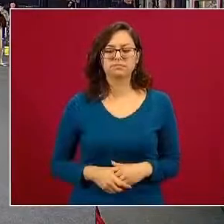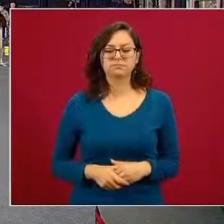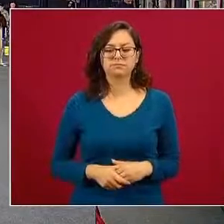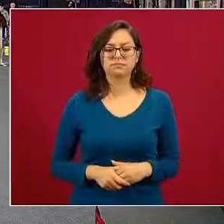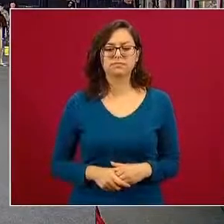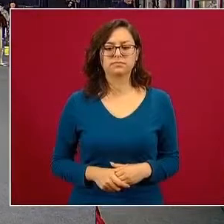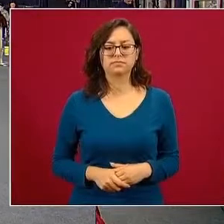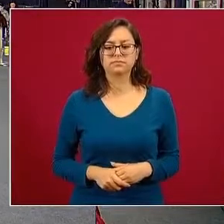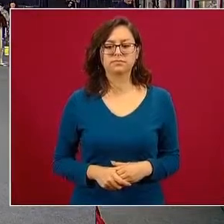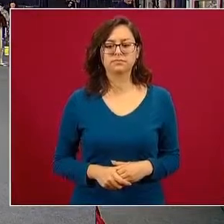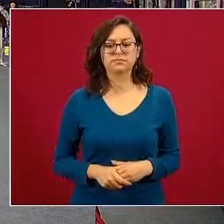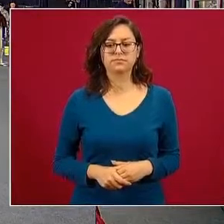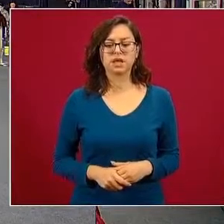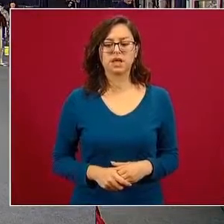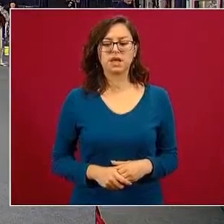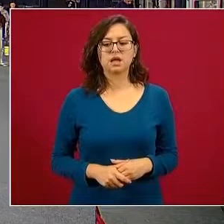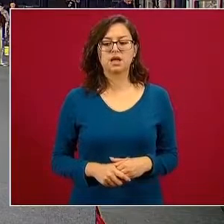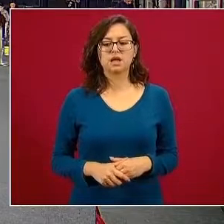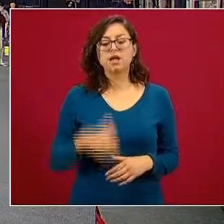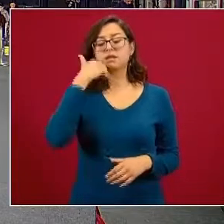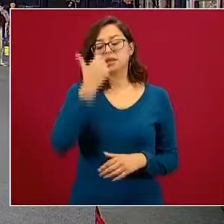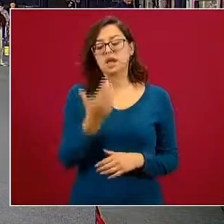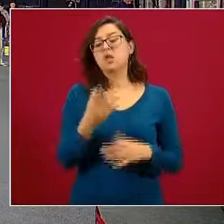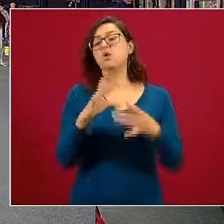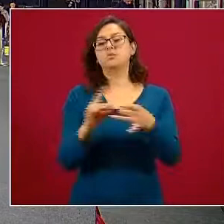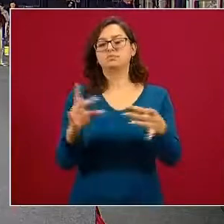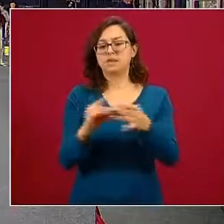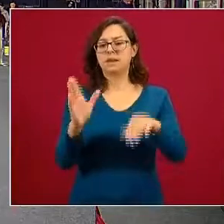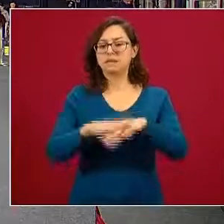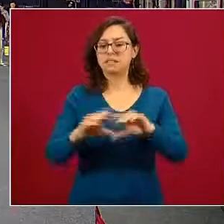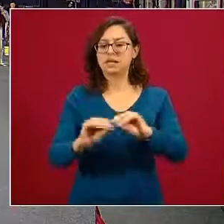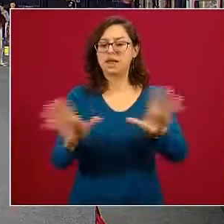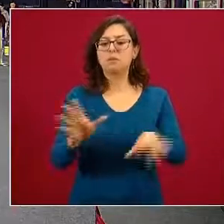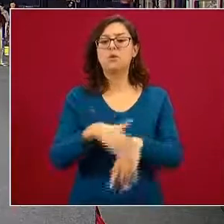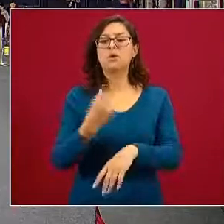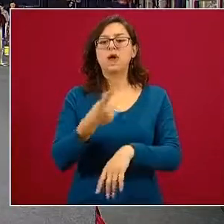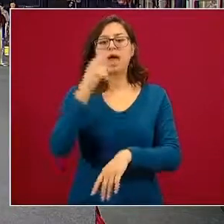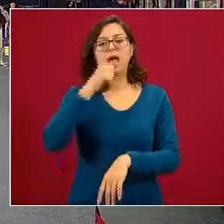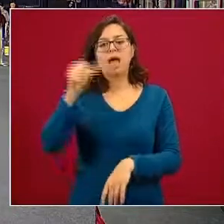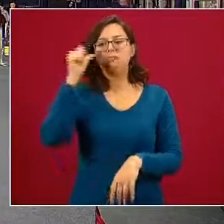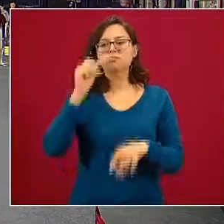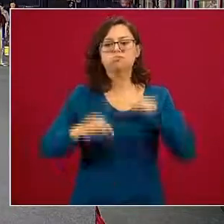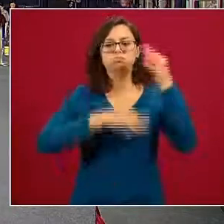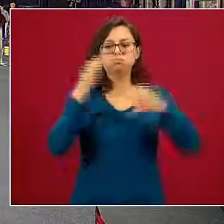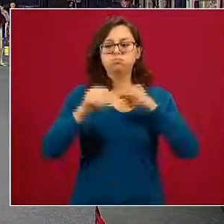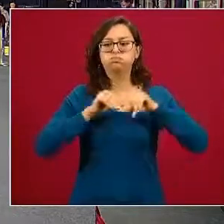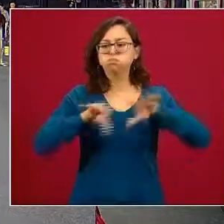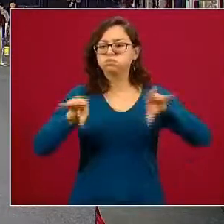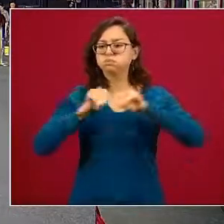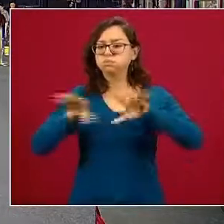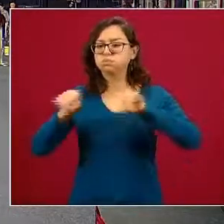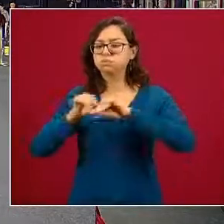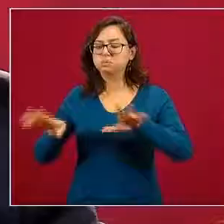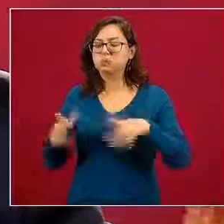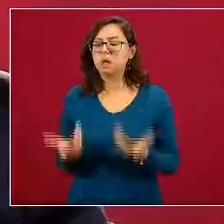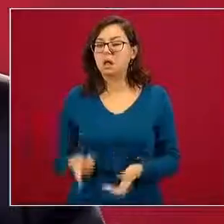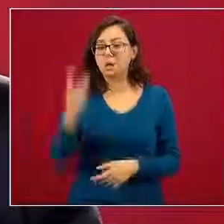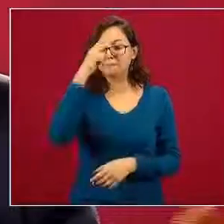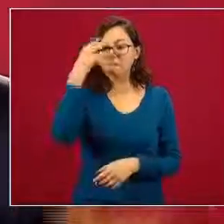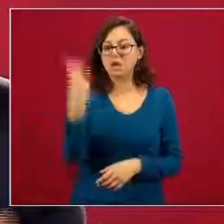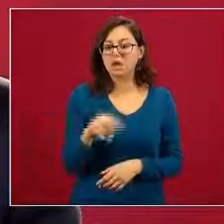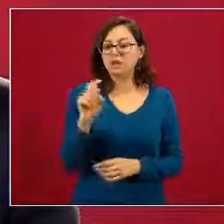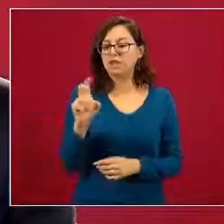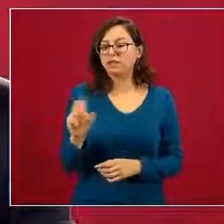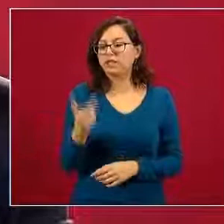primero que aclarar ayer estuvo saliendo en varios medios de comunicación México recibirá 32 millones